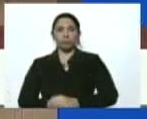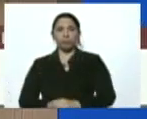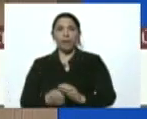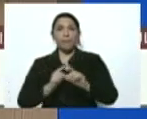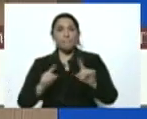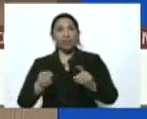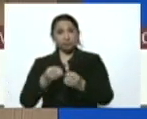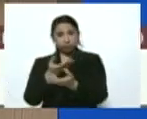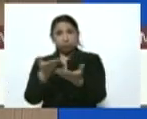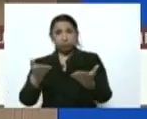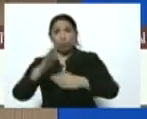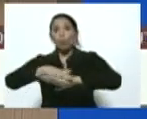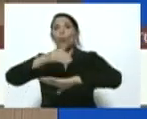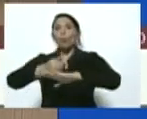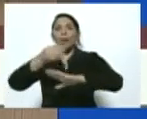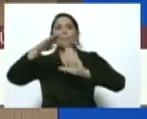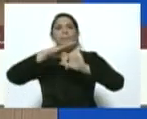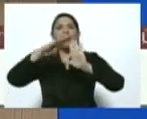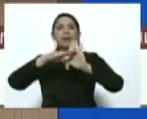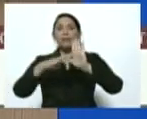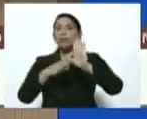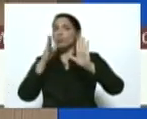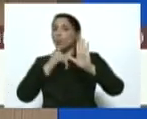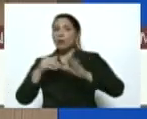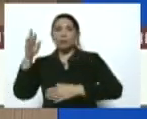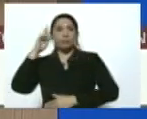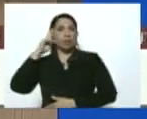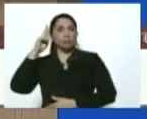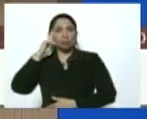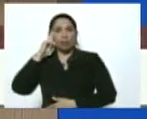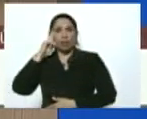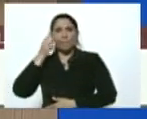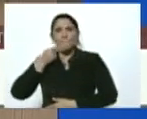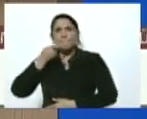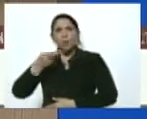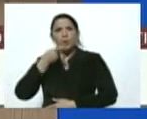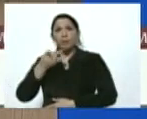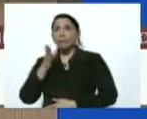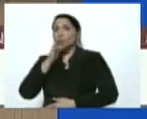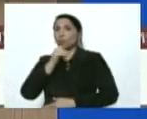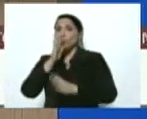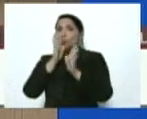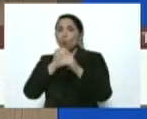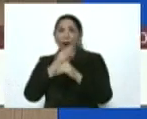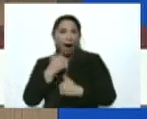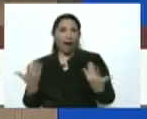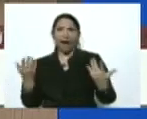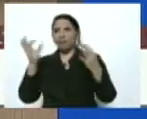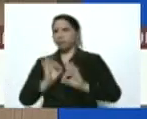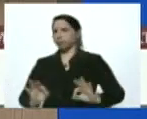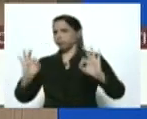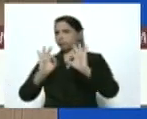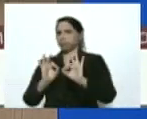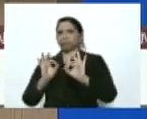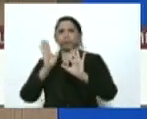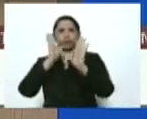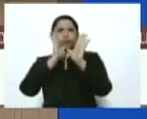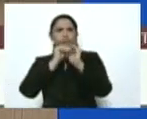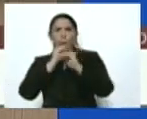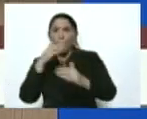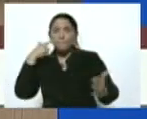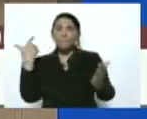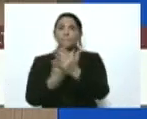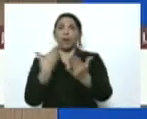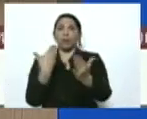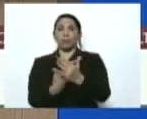esto es producto de esas medidas irracionales políticas que no tienen ningún sentido que no tienen ningún basamento